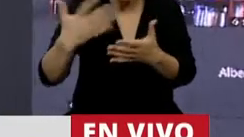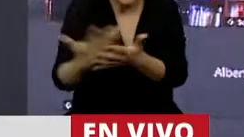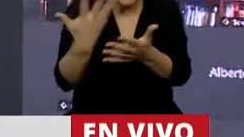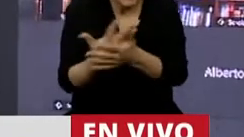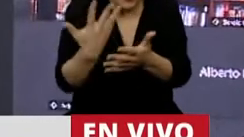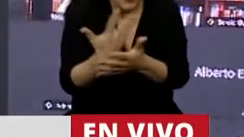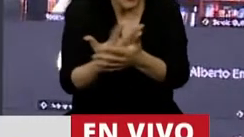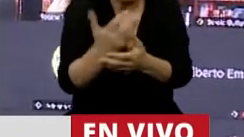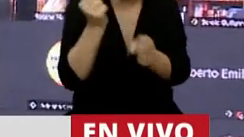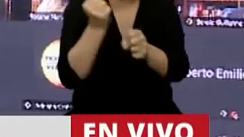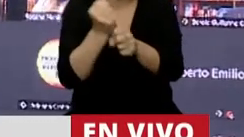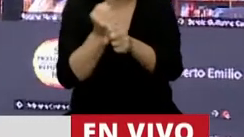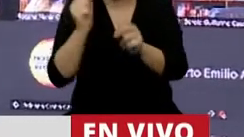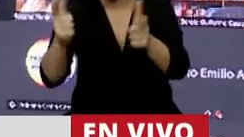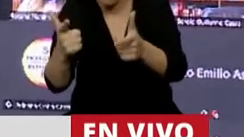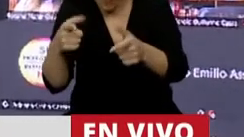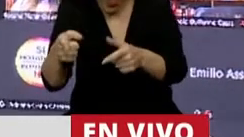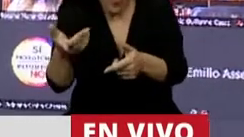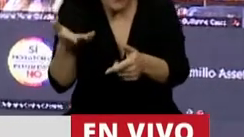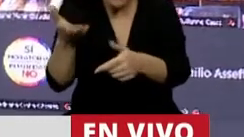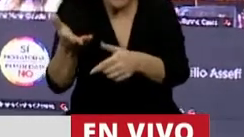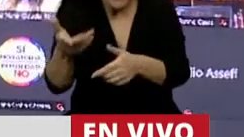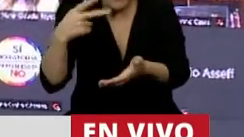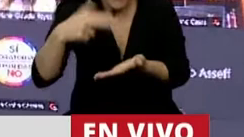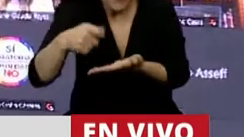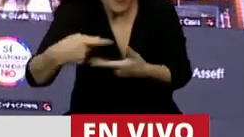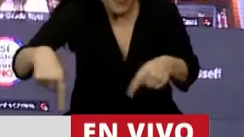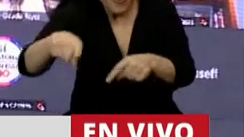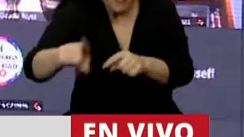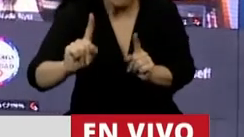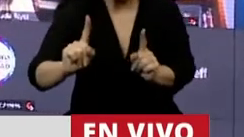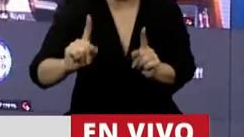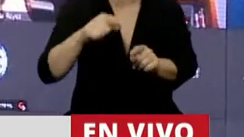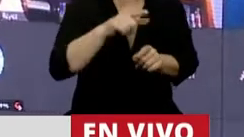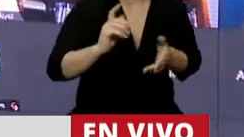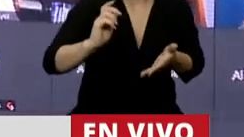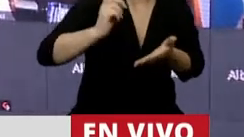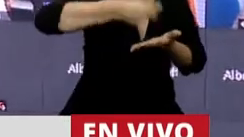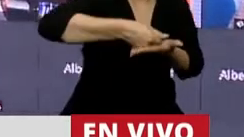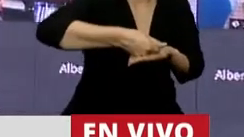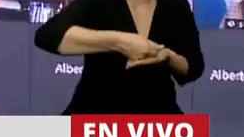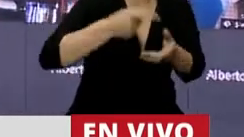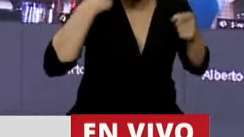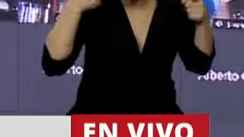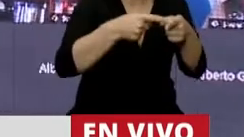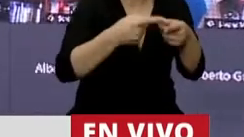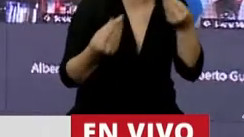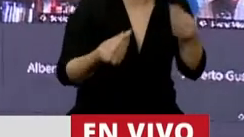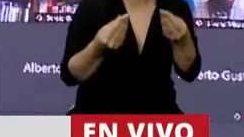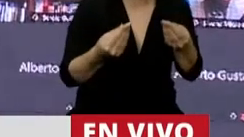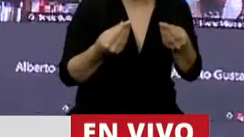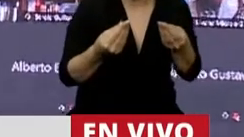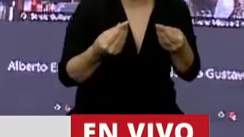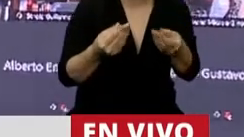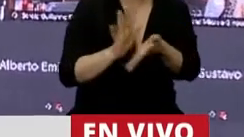tiempo y están desocupados? Pero además, este aporte tiene fines específicos. Este